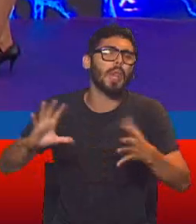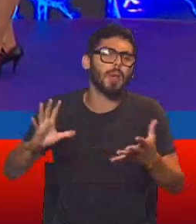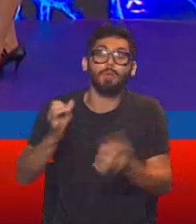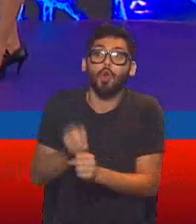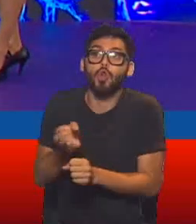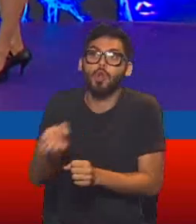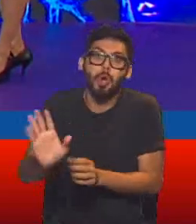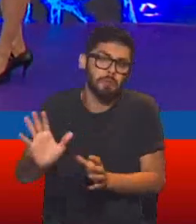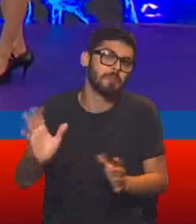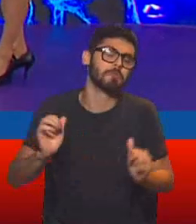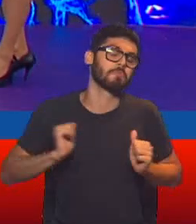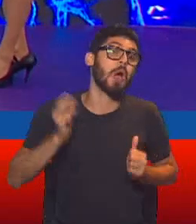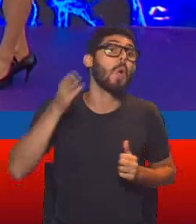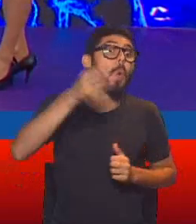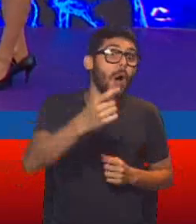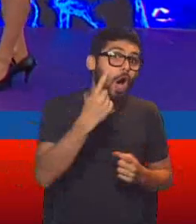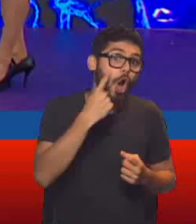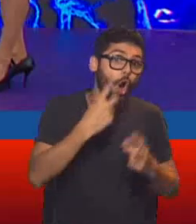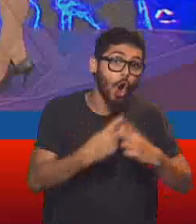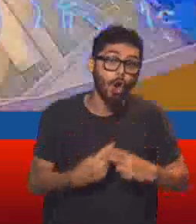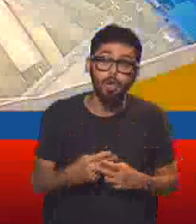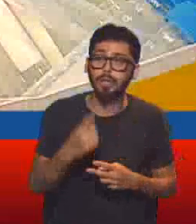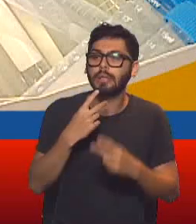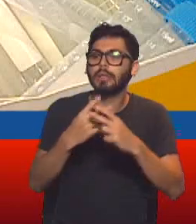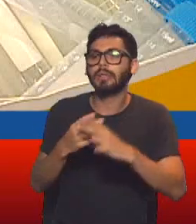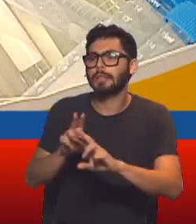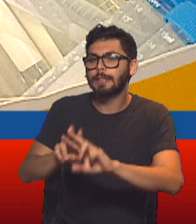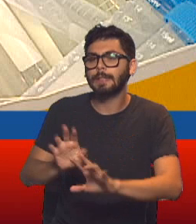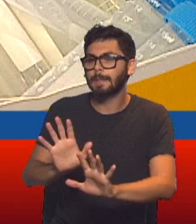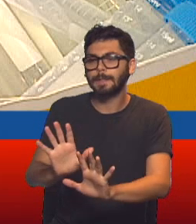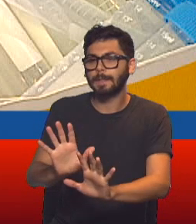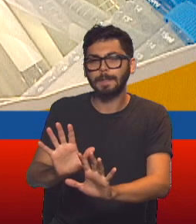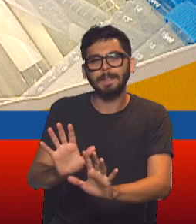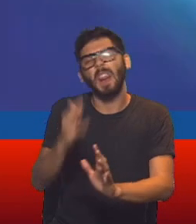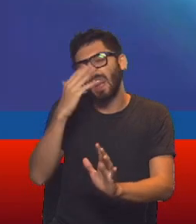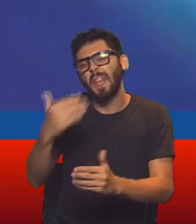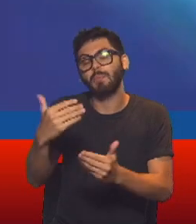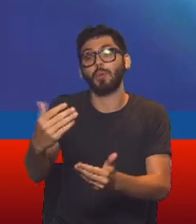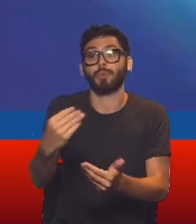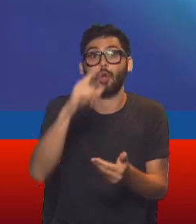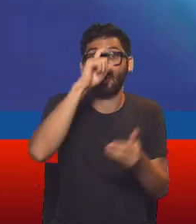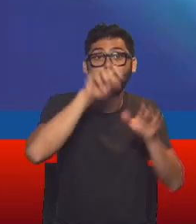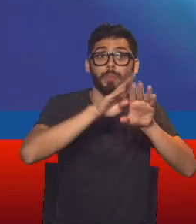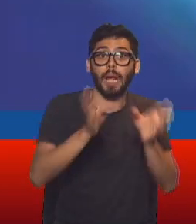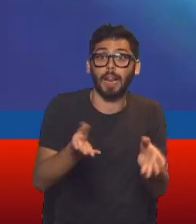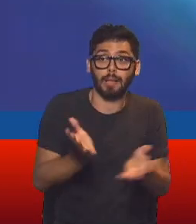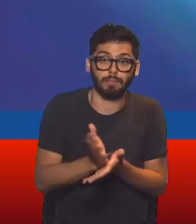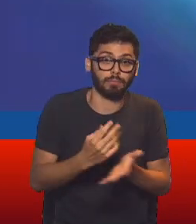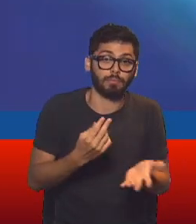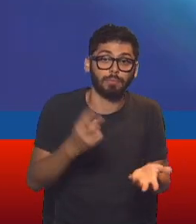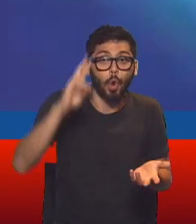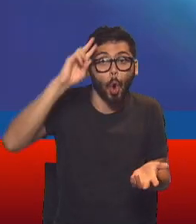trabajando, entonces puede ir y hacer su chequeo. Se lo tiene que postergar, ¿por qué? Porque los sistemas de salud están muy, no solo que están muy ocupados,